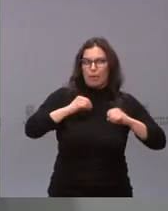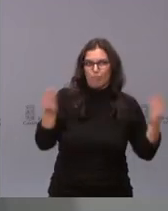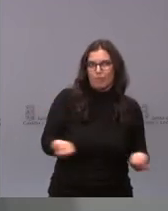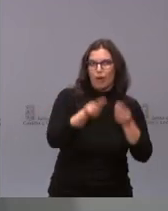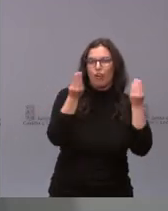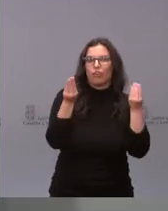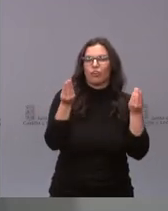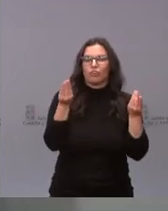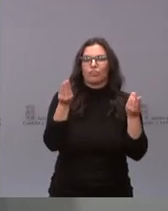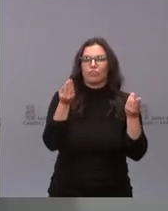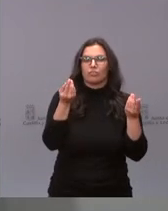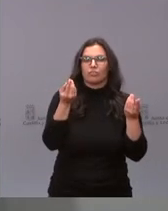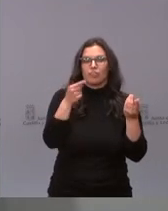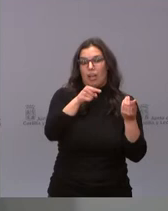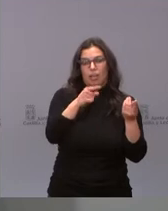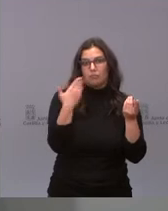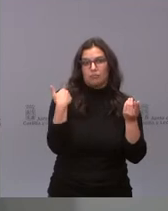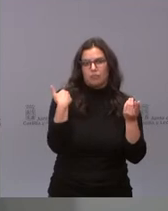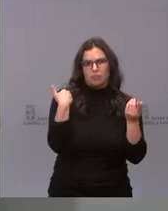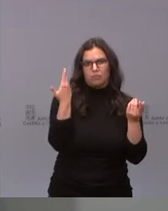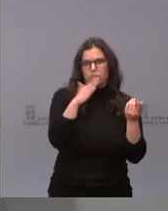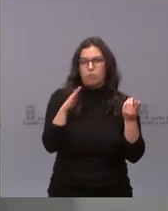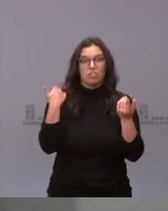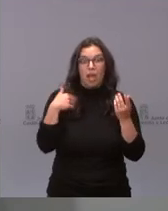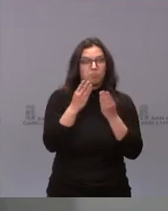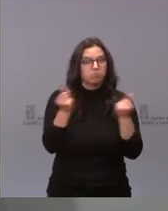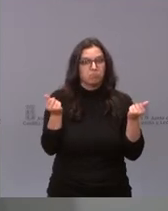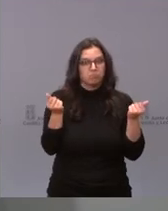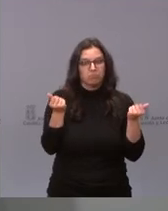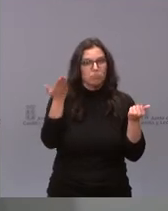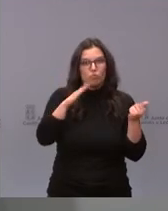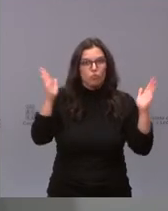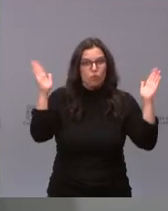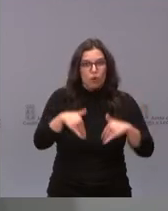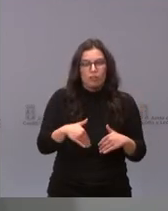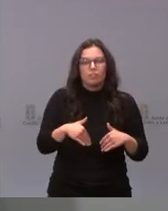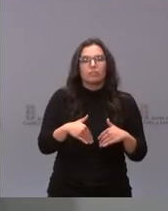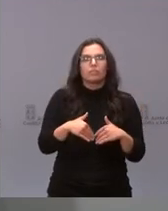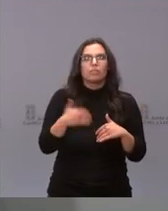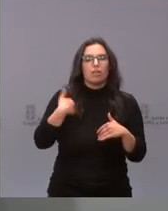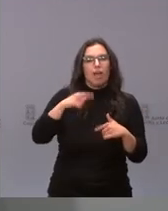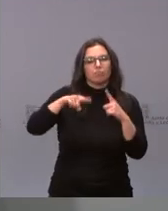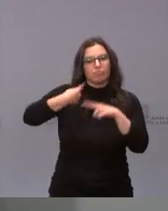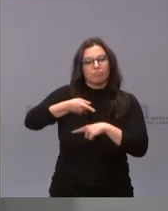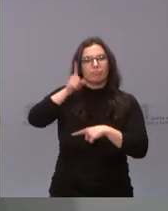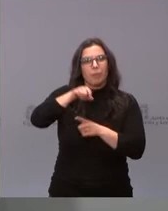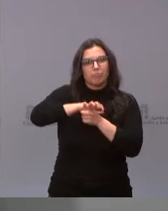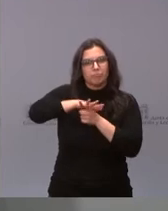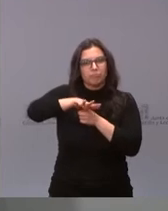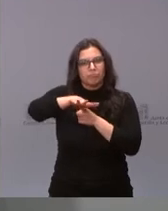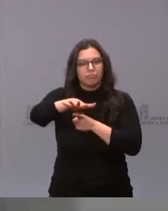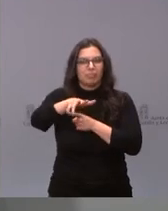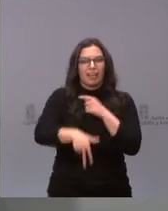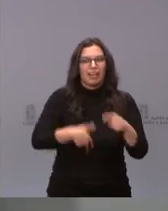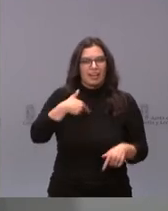donde la mortalidad ha desaparecido y se están viendo ya efectos en el